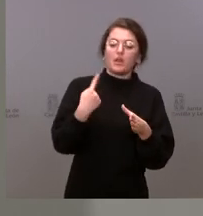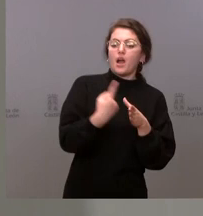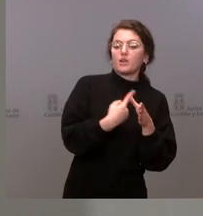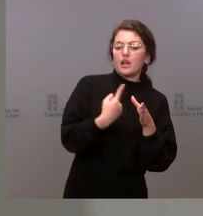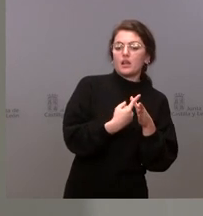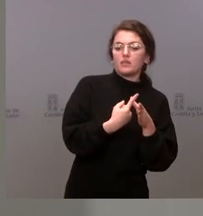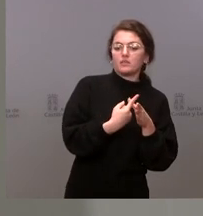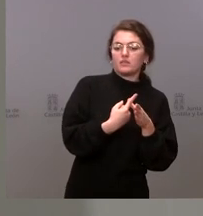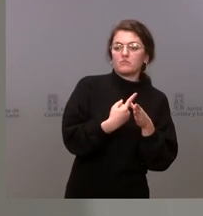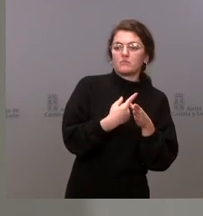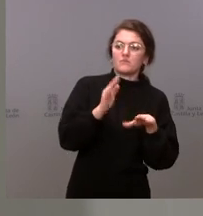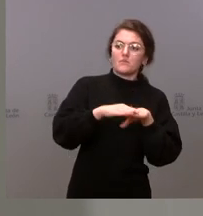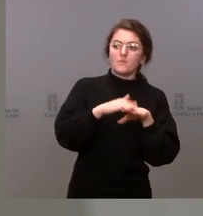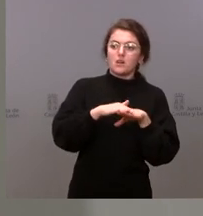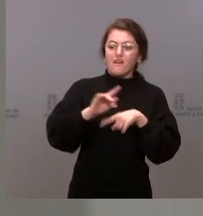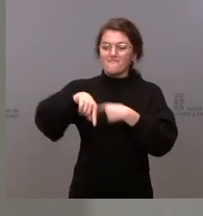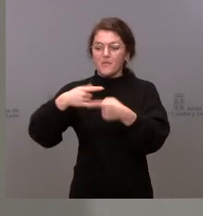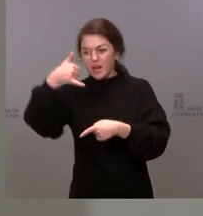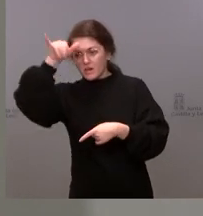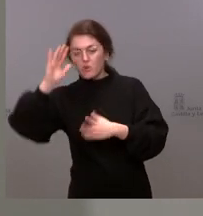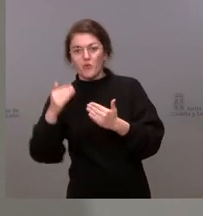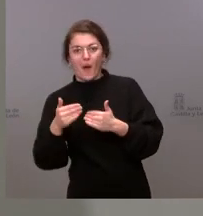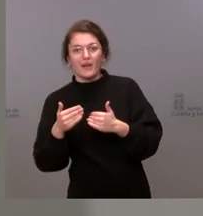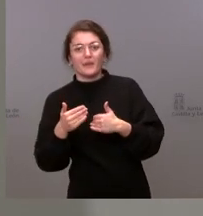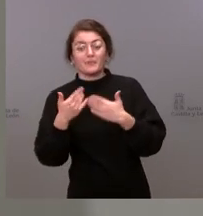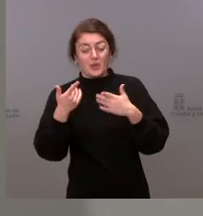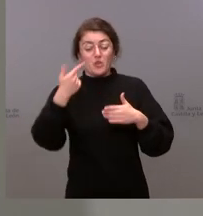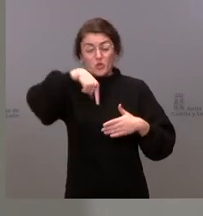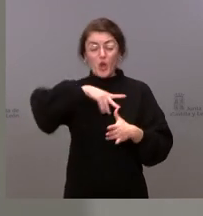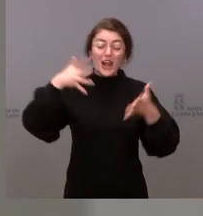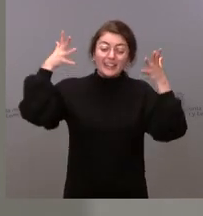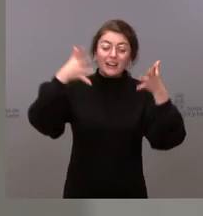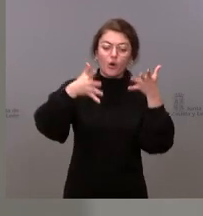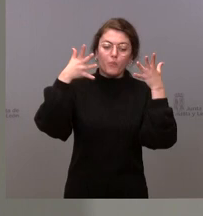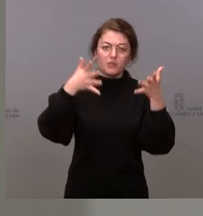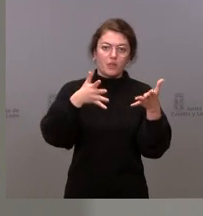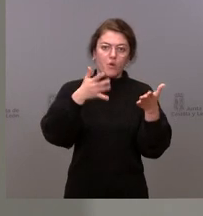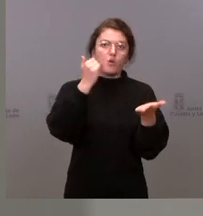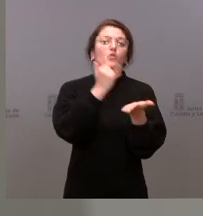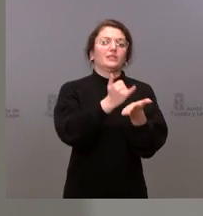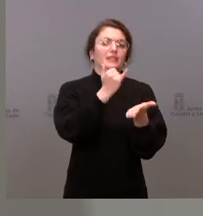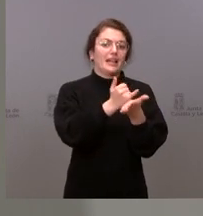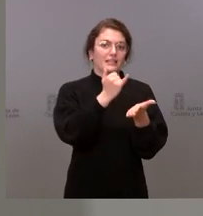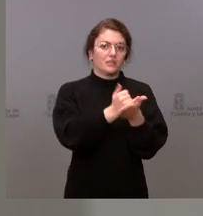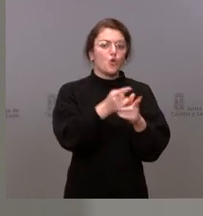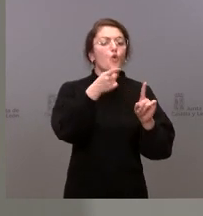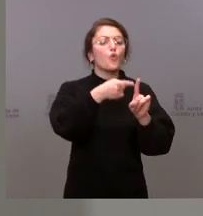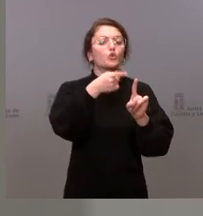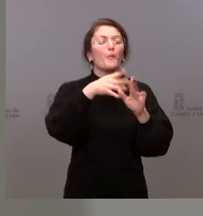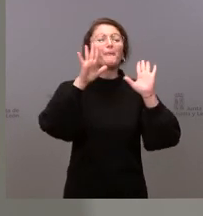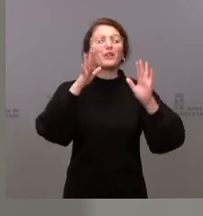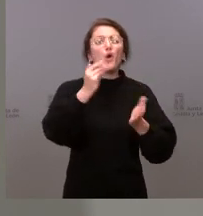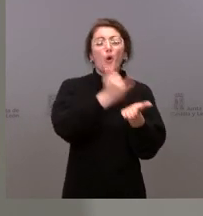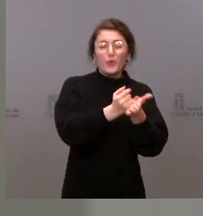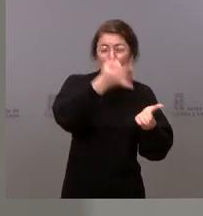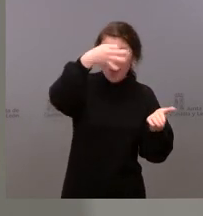y nosotros recomendamos que se utilicen los test de antígenos, pero un solo test gratuito en pacientes asintomáticos no parece una gran idea